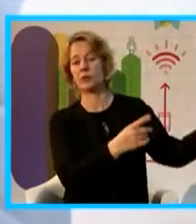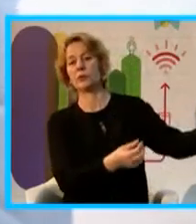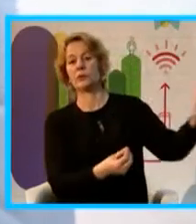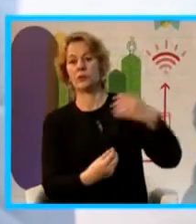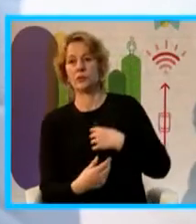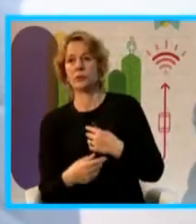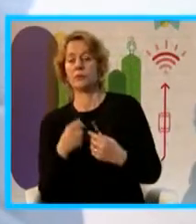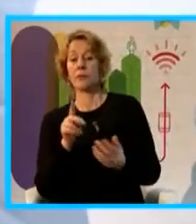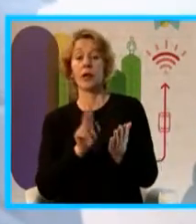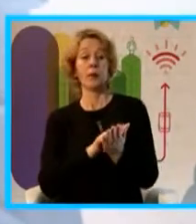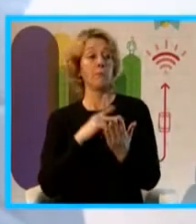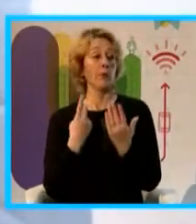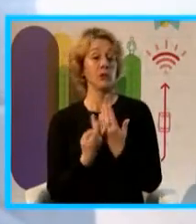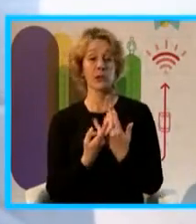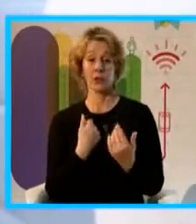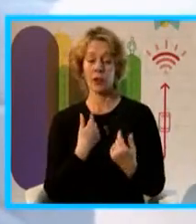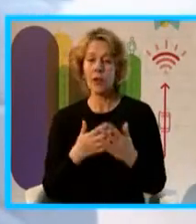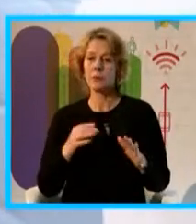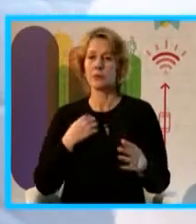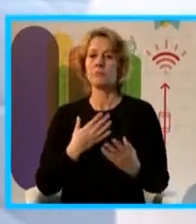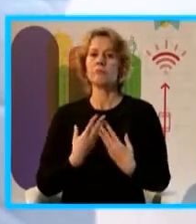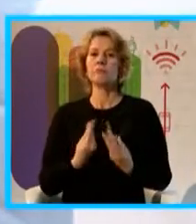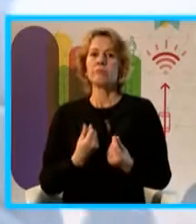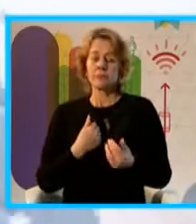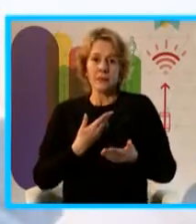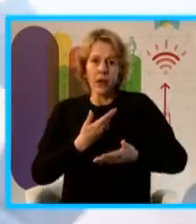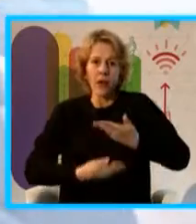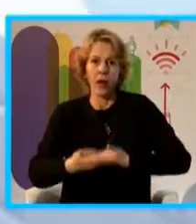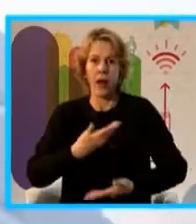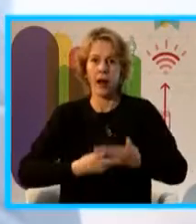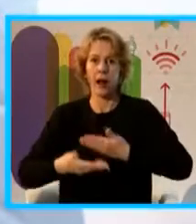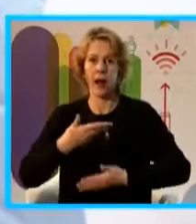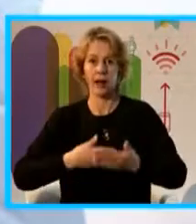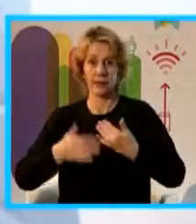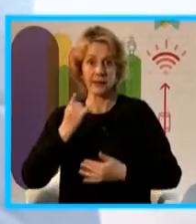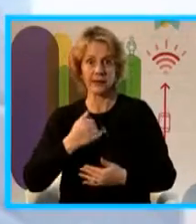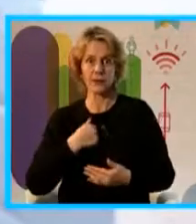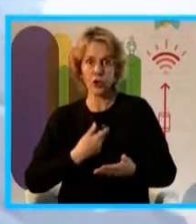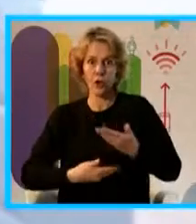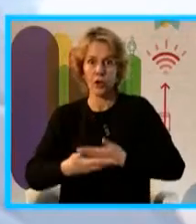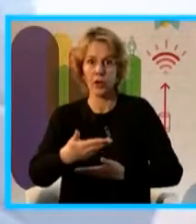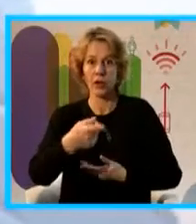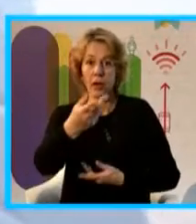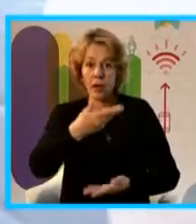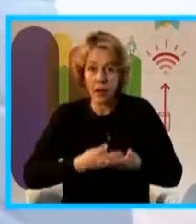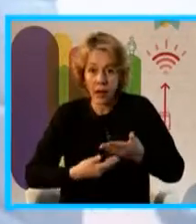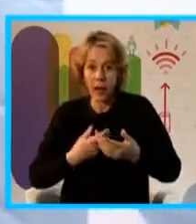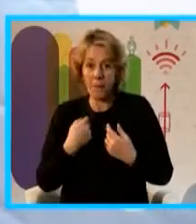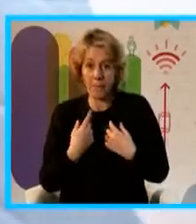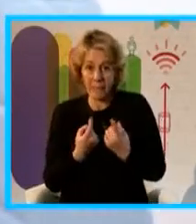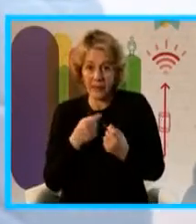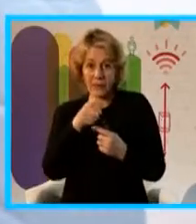sentir que era una colaboración, que nosotros necesitamos que ustedes colaboren, ustedes necesitan que nosotros colaboremos y esa